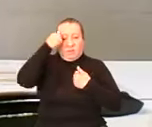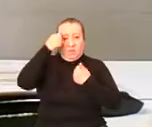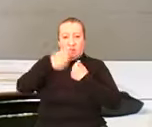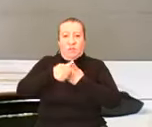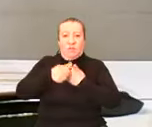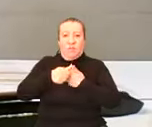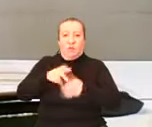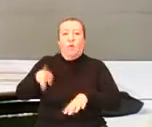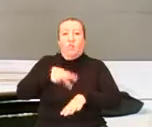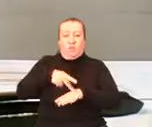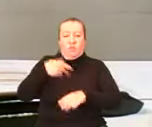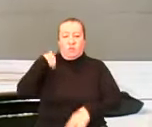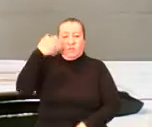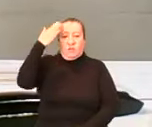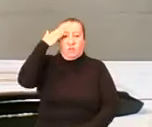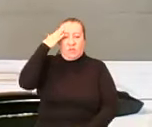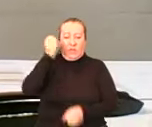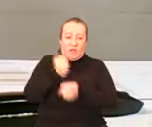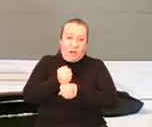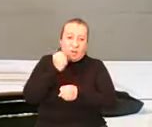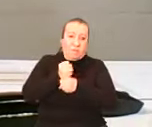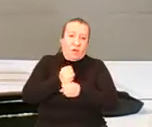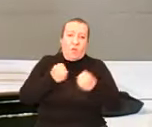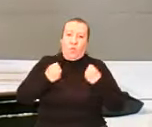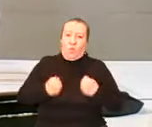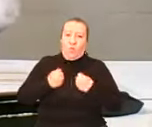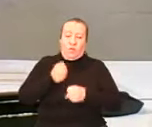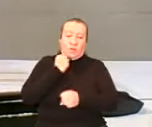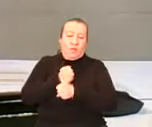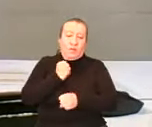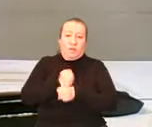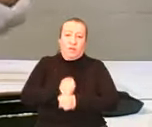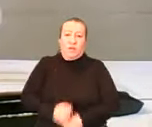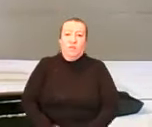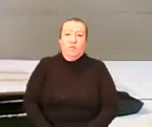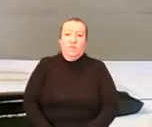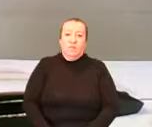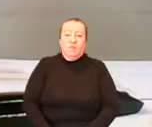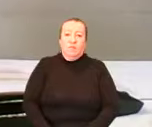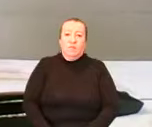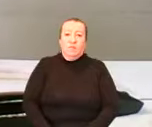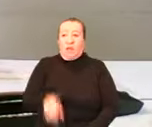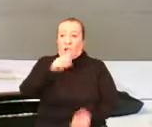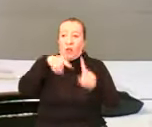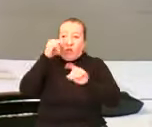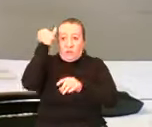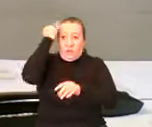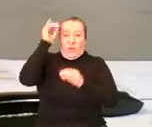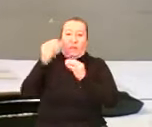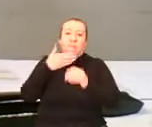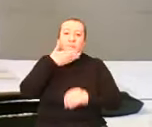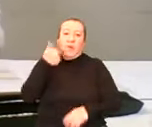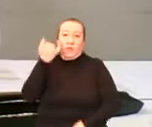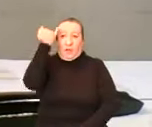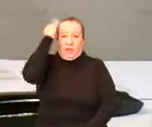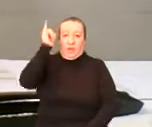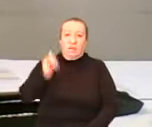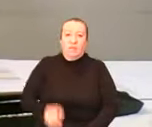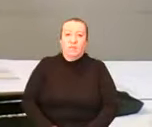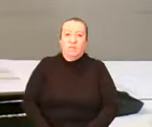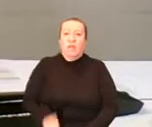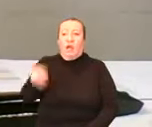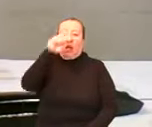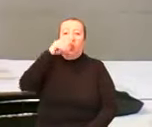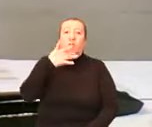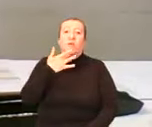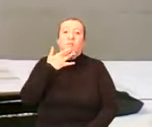conocemos muy bien, lo que hemos trabajado, que todo el mundo es capitán después de la batalla y todo el mundo tiene una mejor idea. Pero que yo te prefiera la tecnología